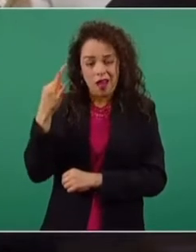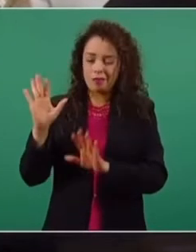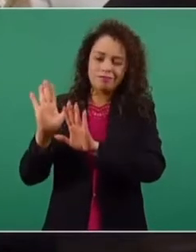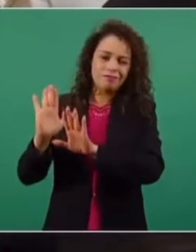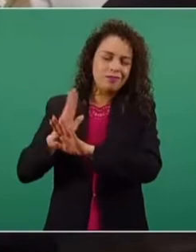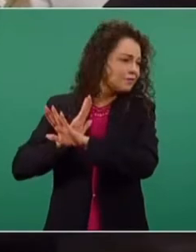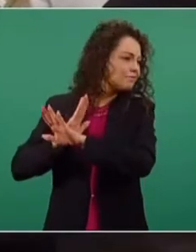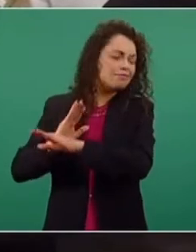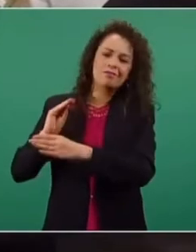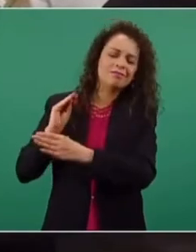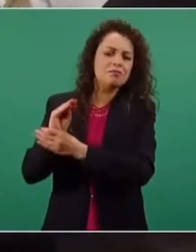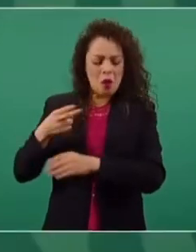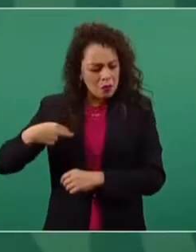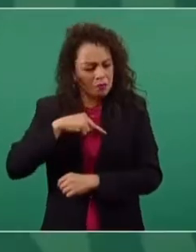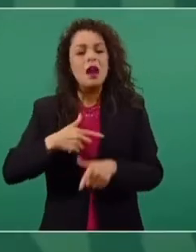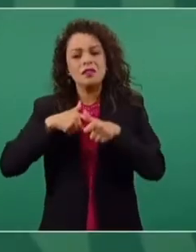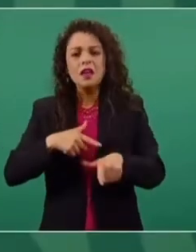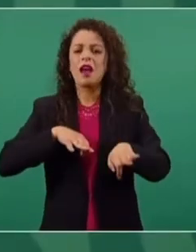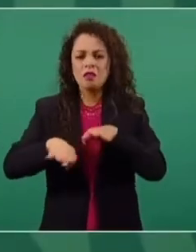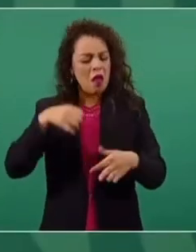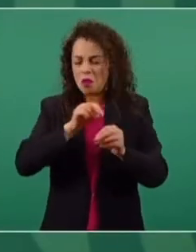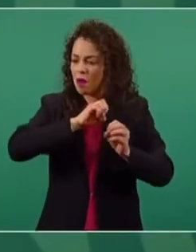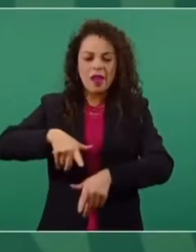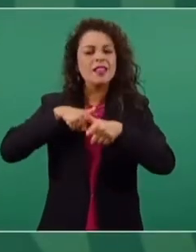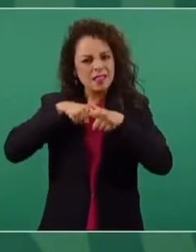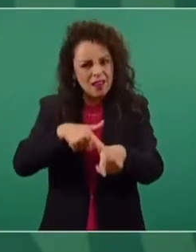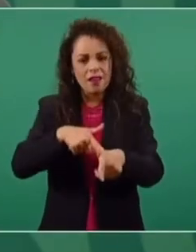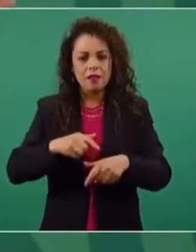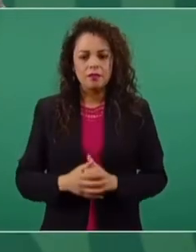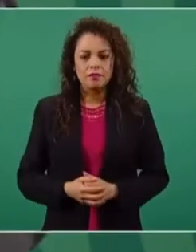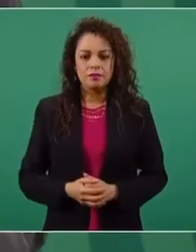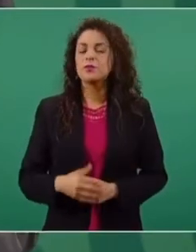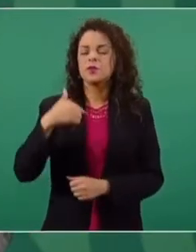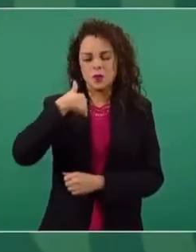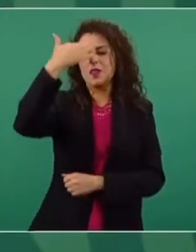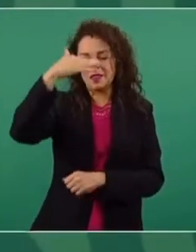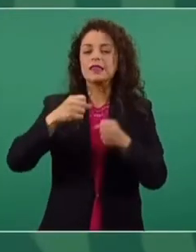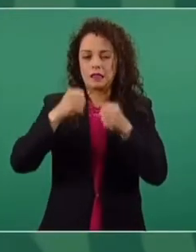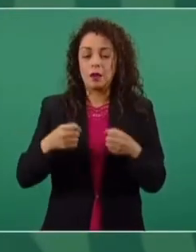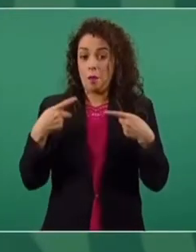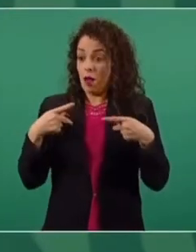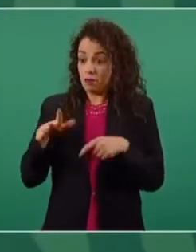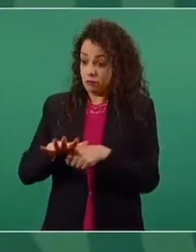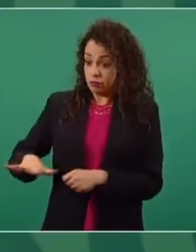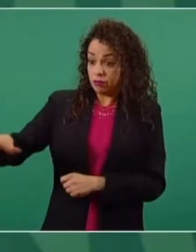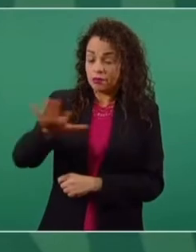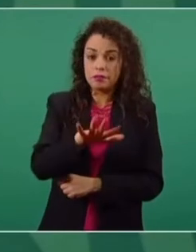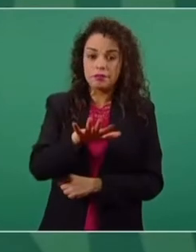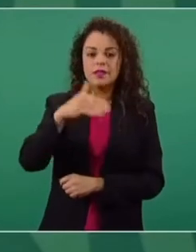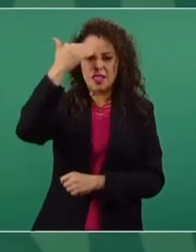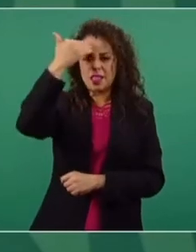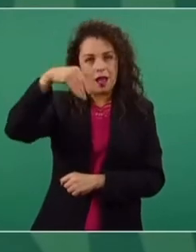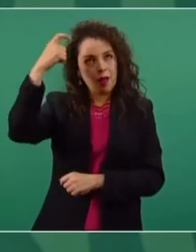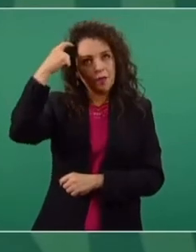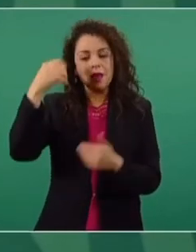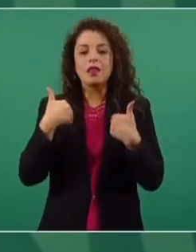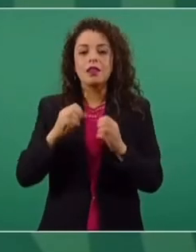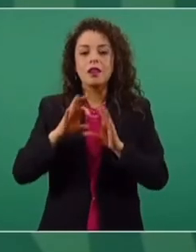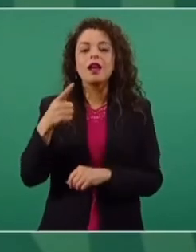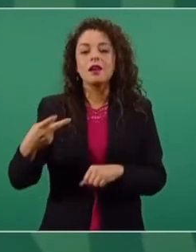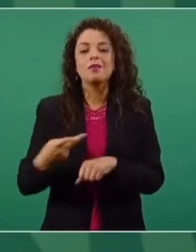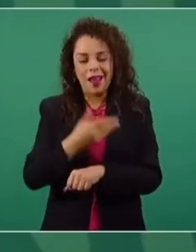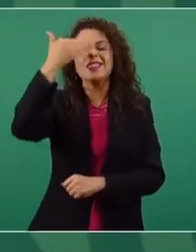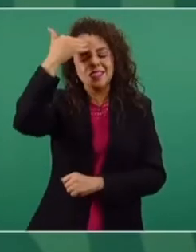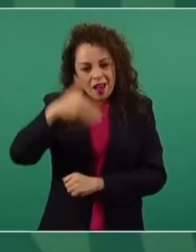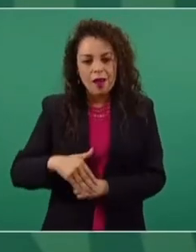evadir el acoso. Y hay que seguir luchando. No rendirse. Y estoy seguro que la gente está muy clara de lo que es suceder.